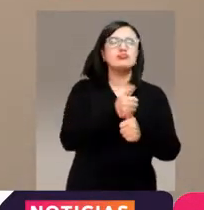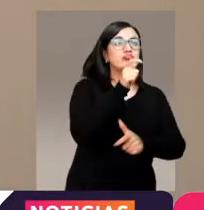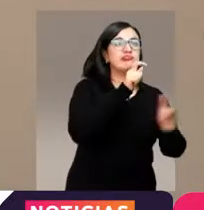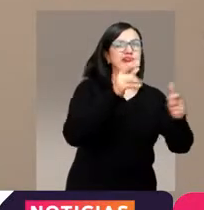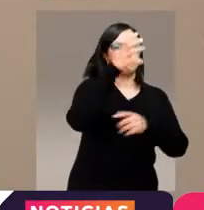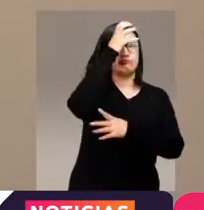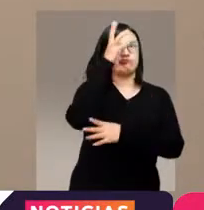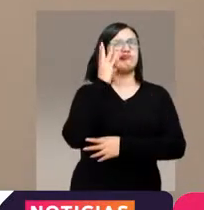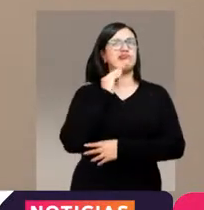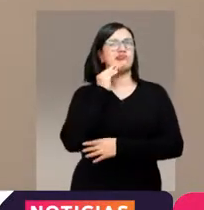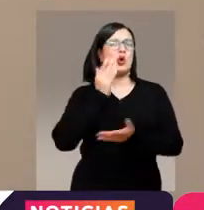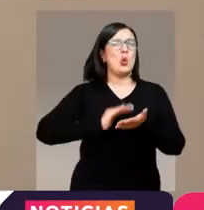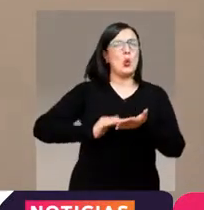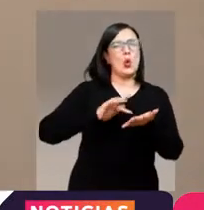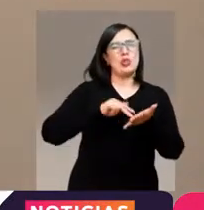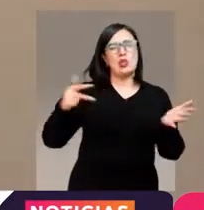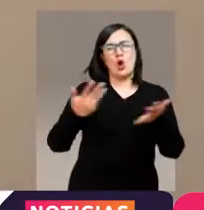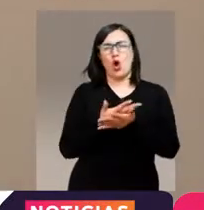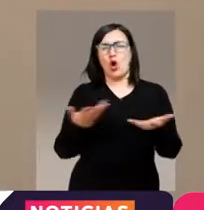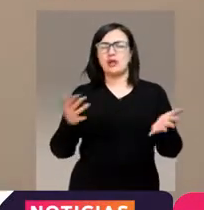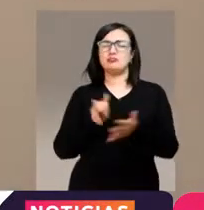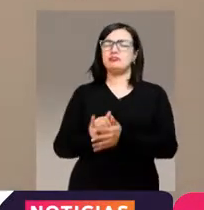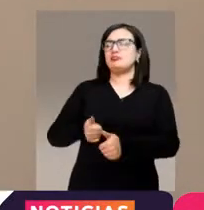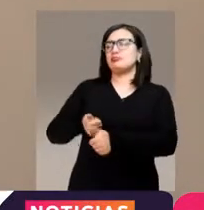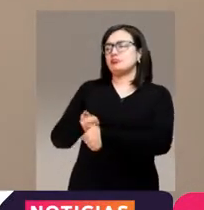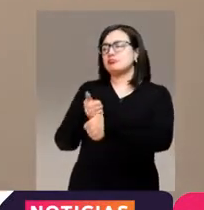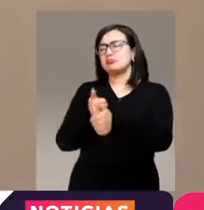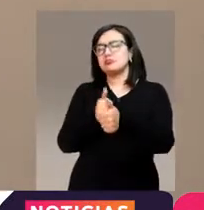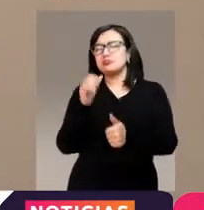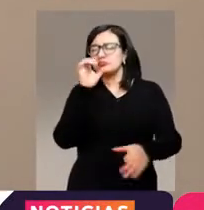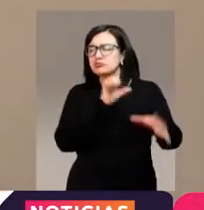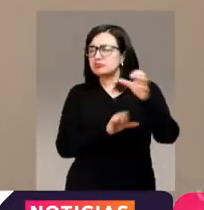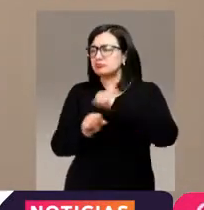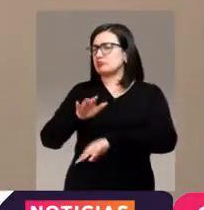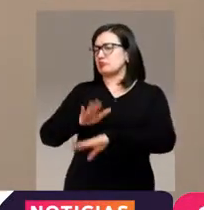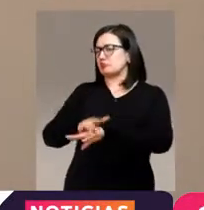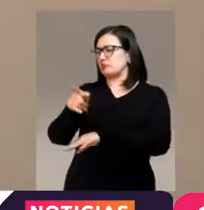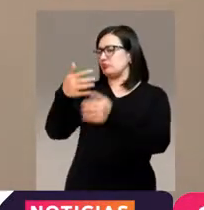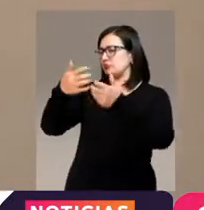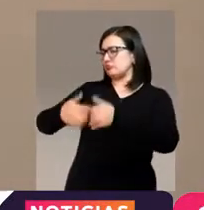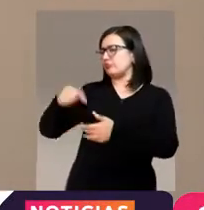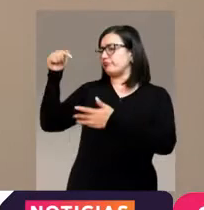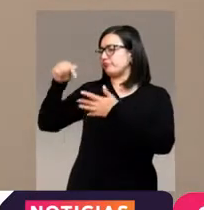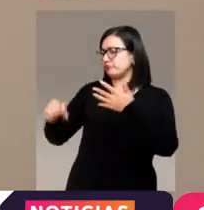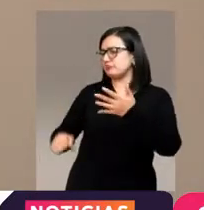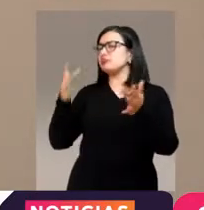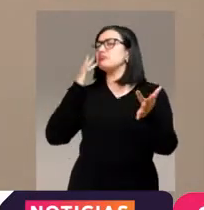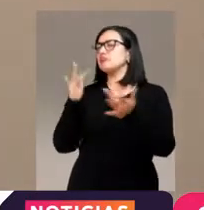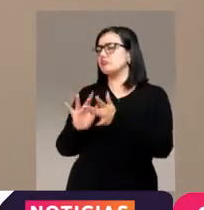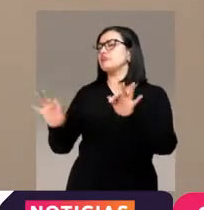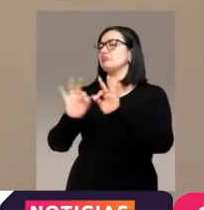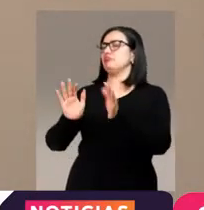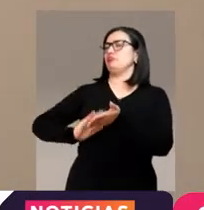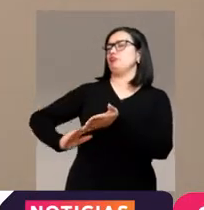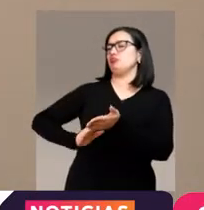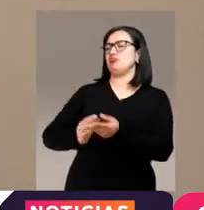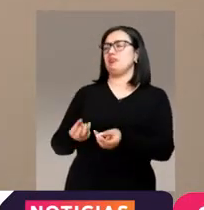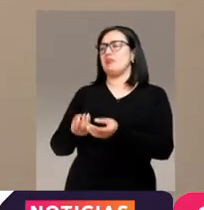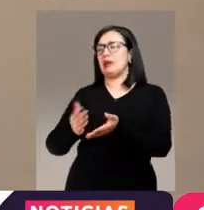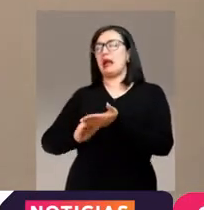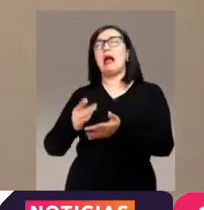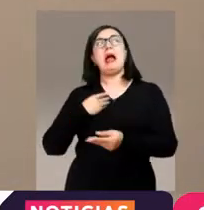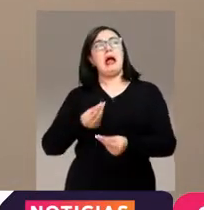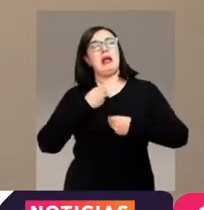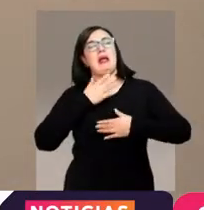tecnológicas que te ayudan a identificar y a priorizar las necesidades de tu emprendimiento y de tu empresa, garantizando que